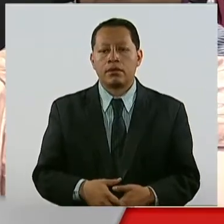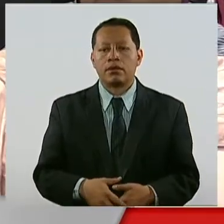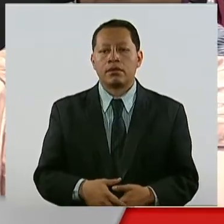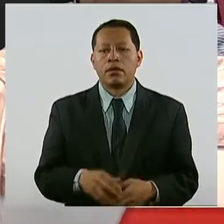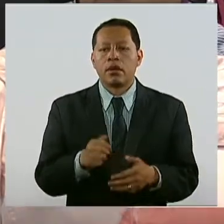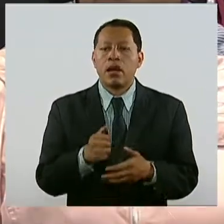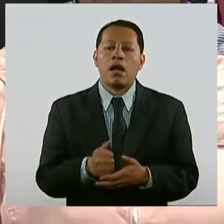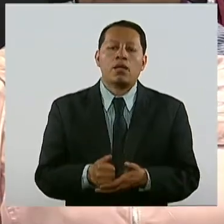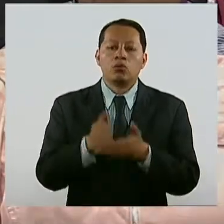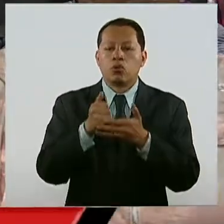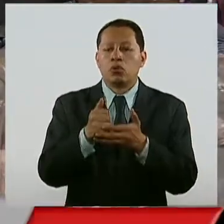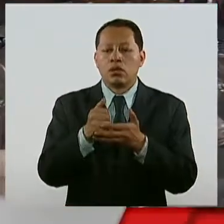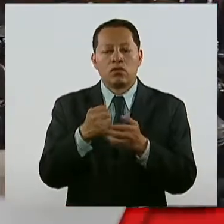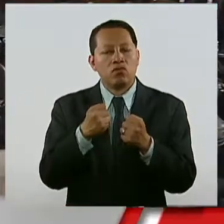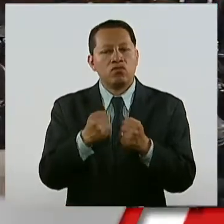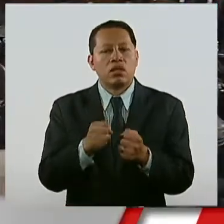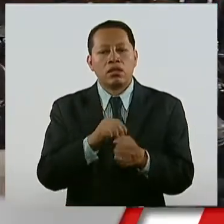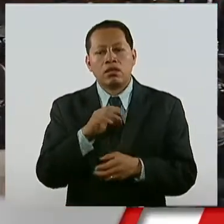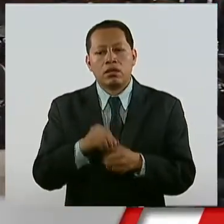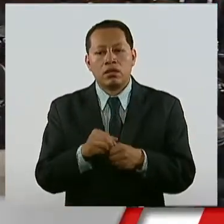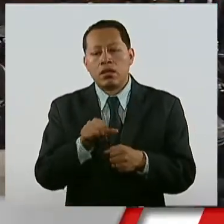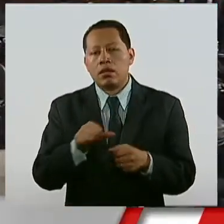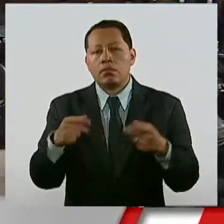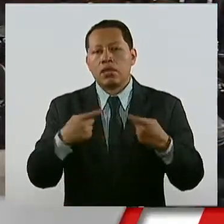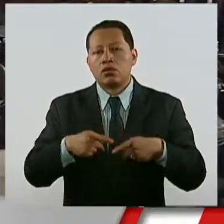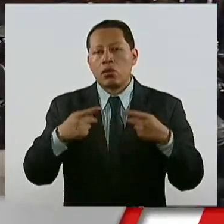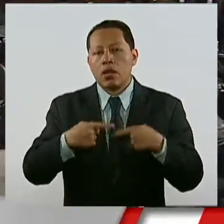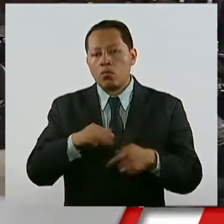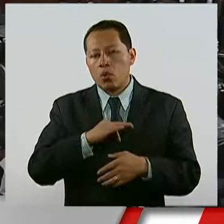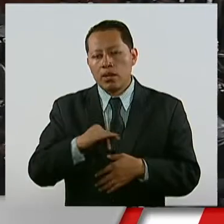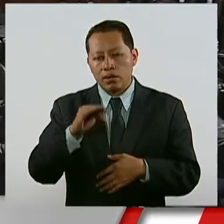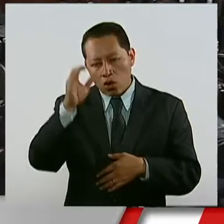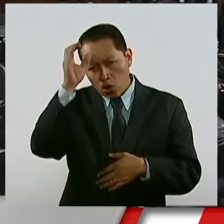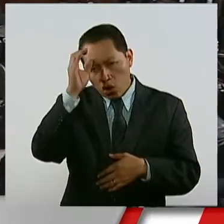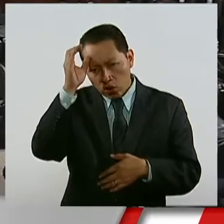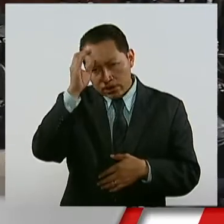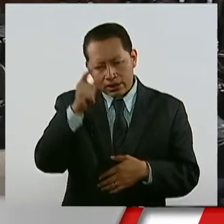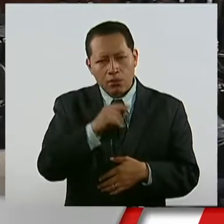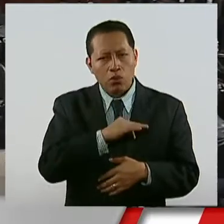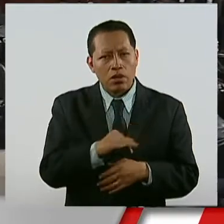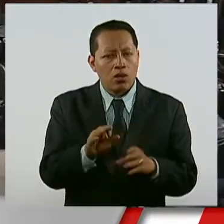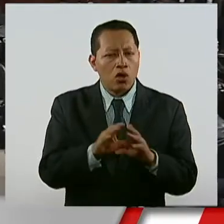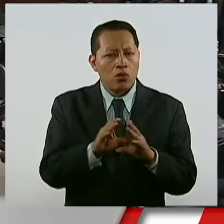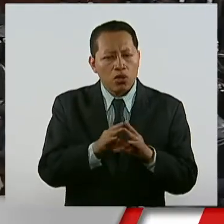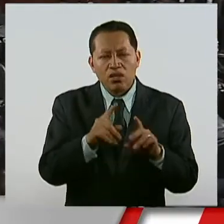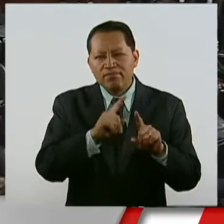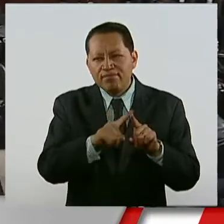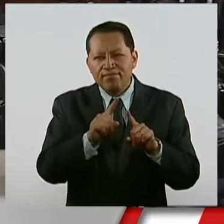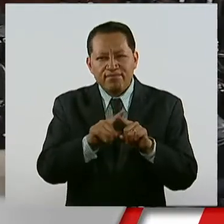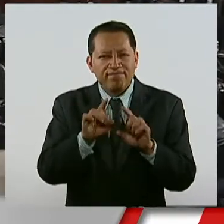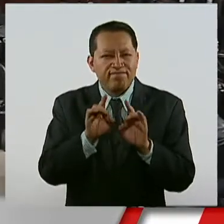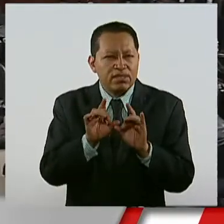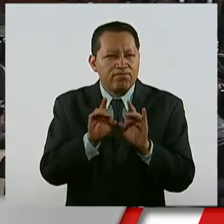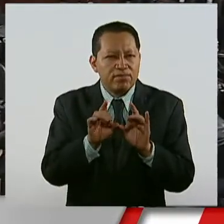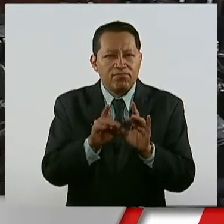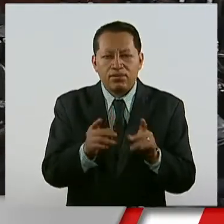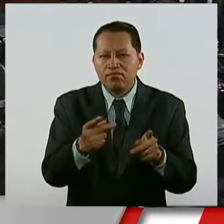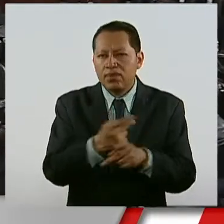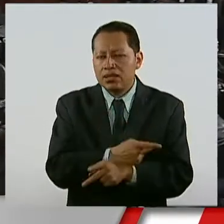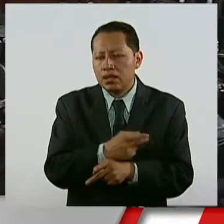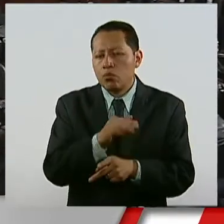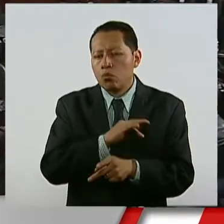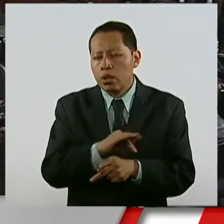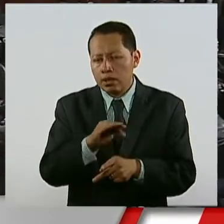Contribuirá definitivamente a que la gente tome conciencia de las circunstancias adversas que experimentan